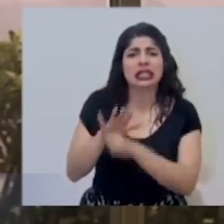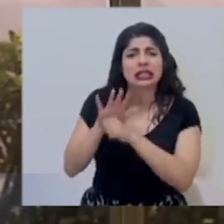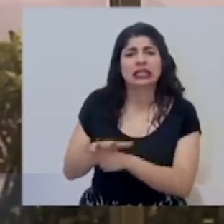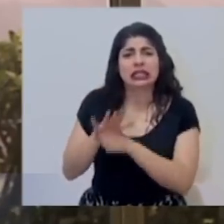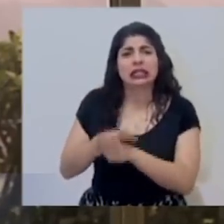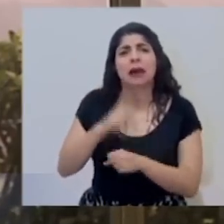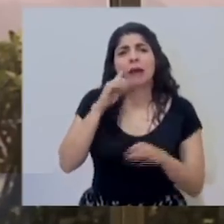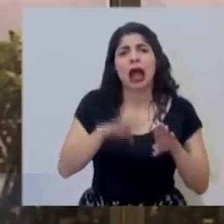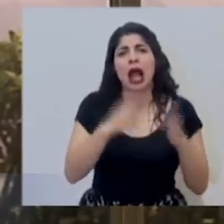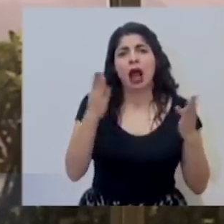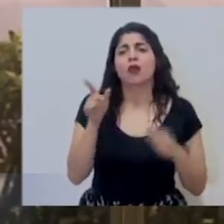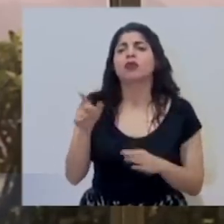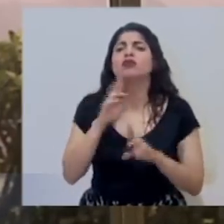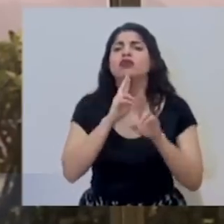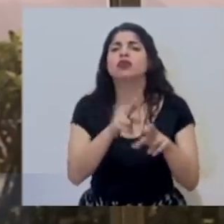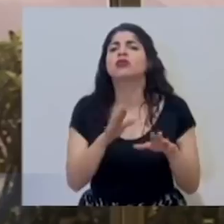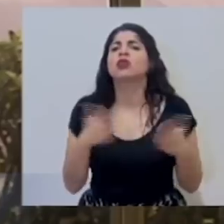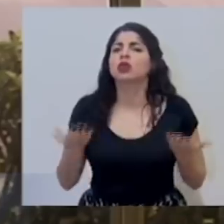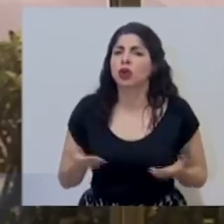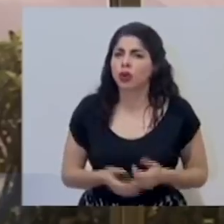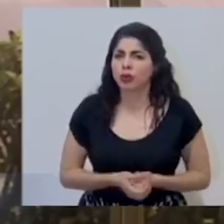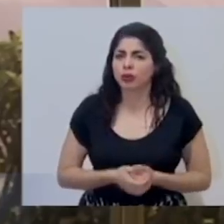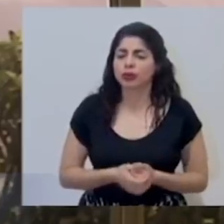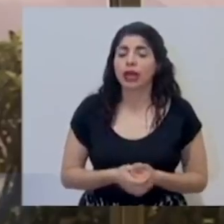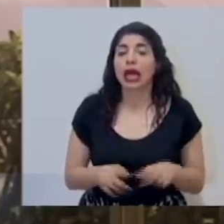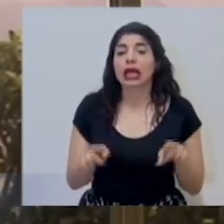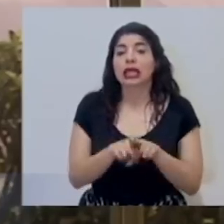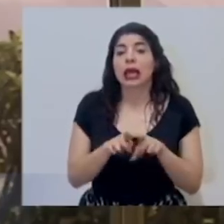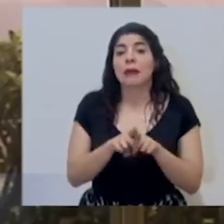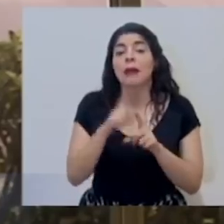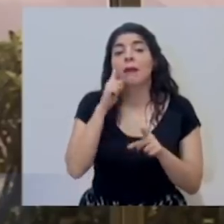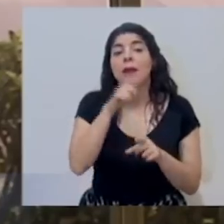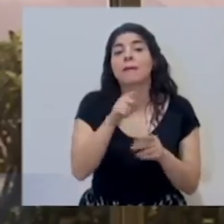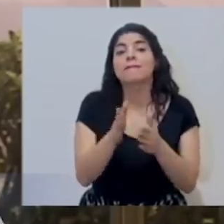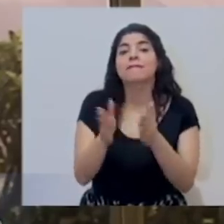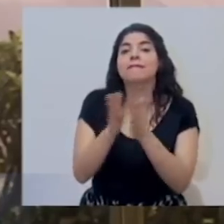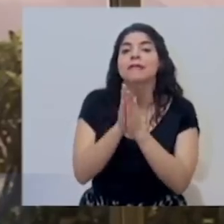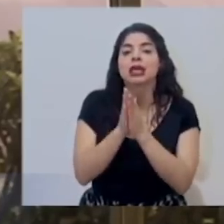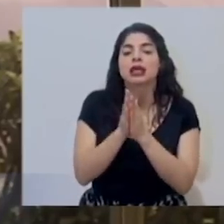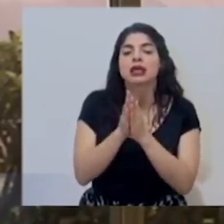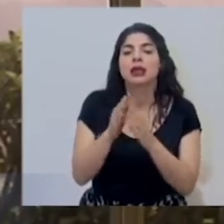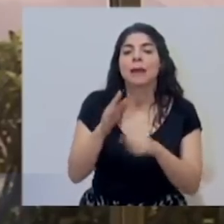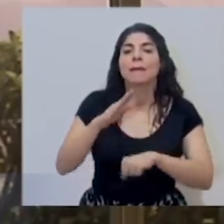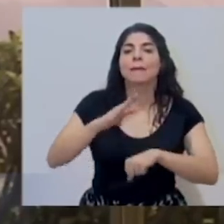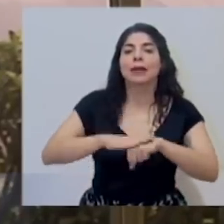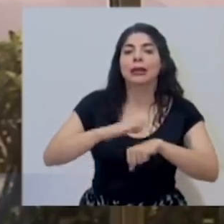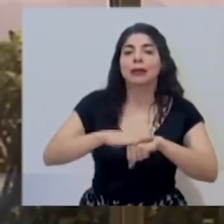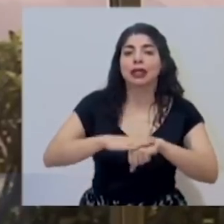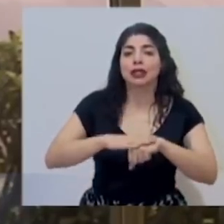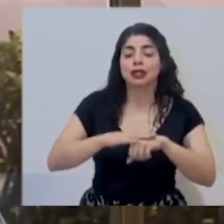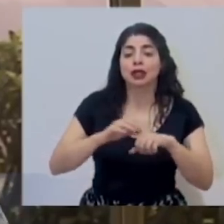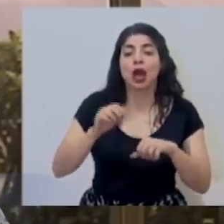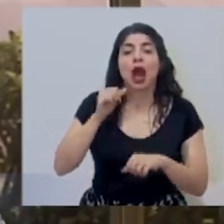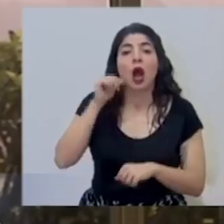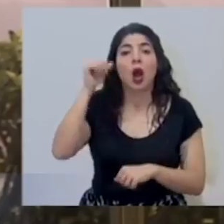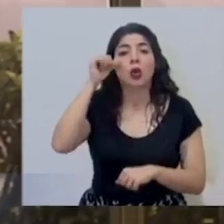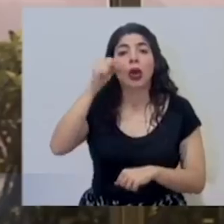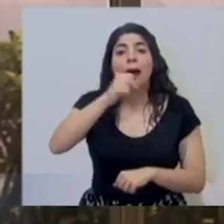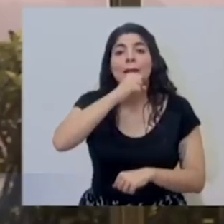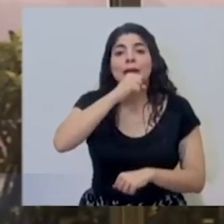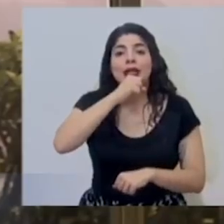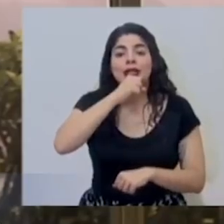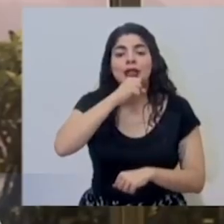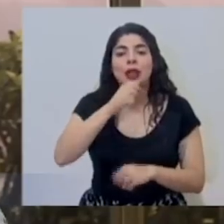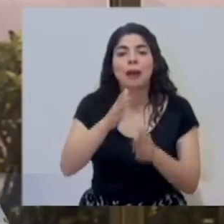ese sector, ¿cuál es su respuesta? Y también para que se permita, por lo menos al sector de adultos mayores,